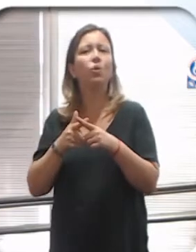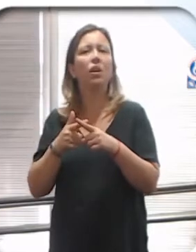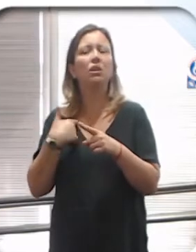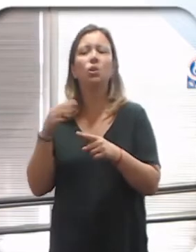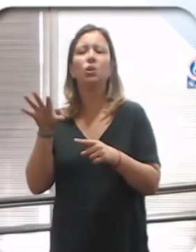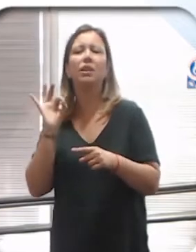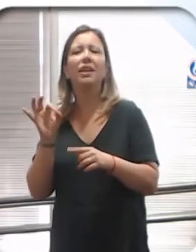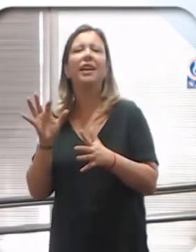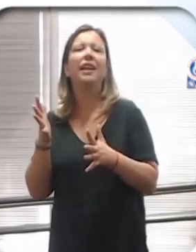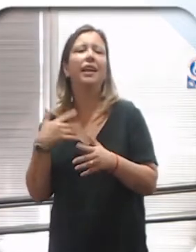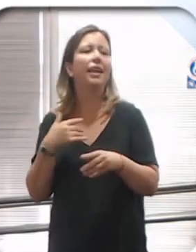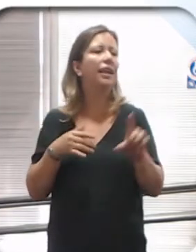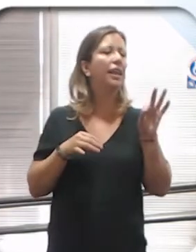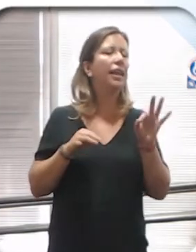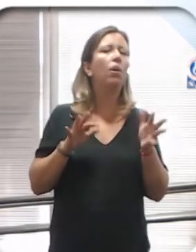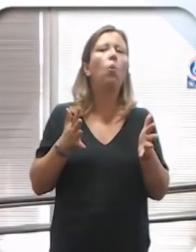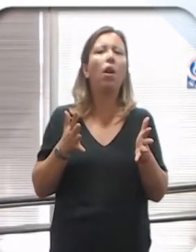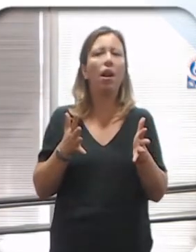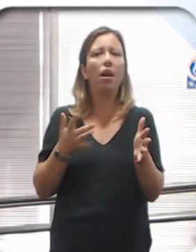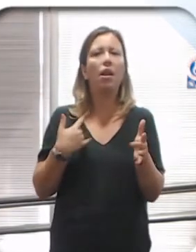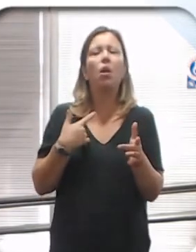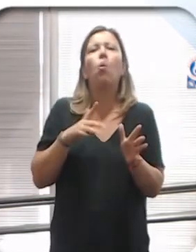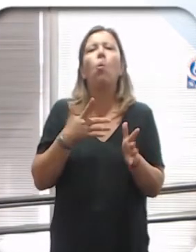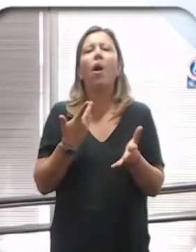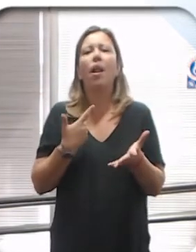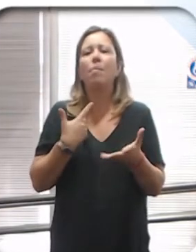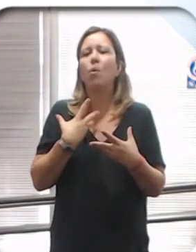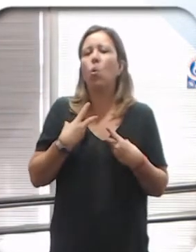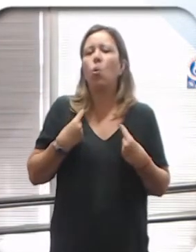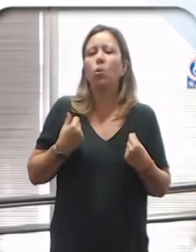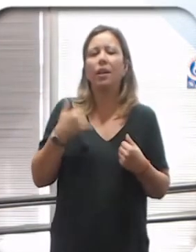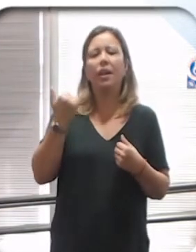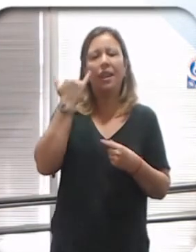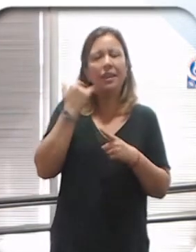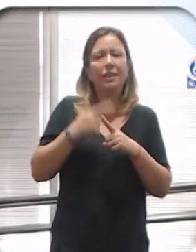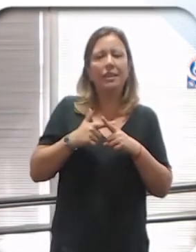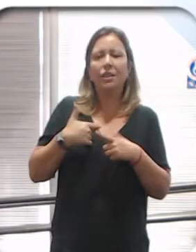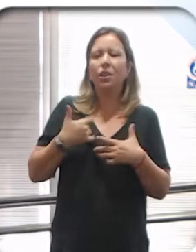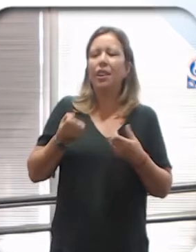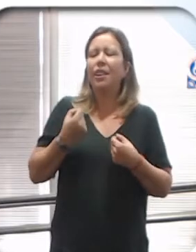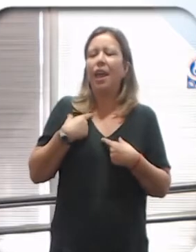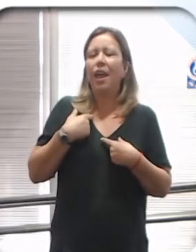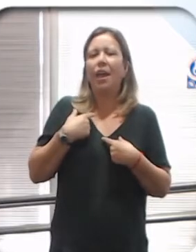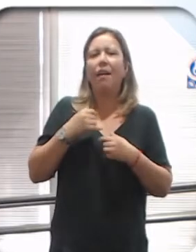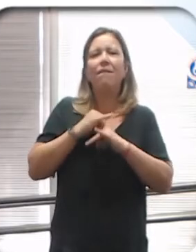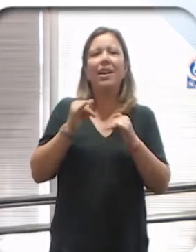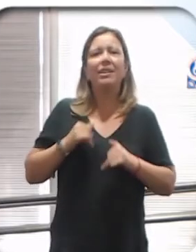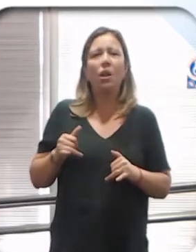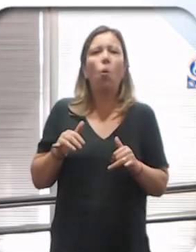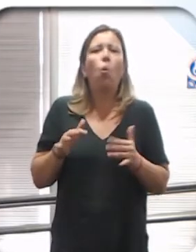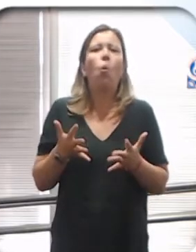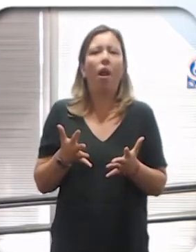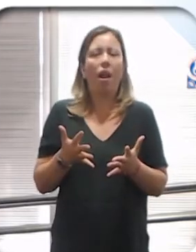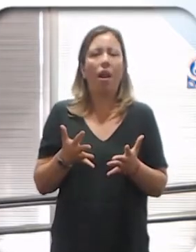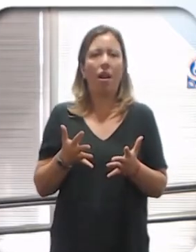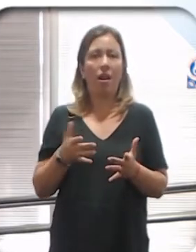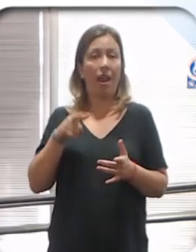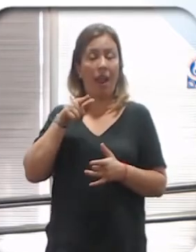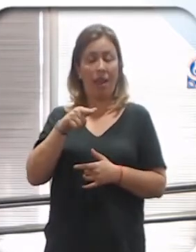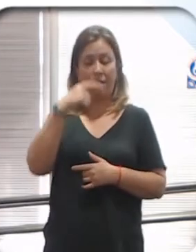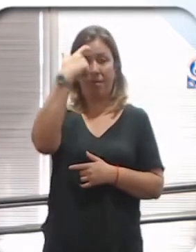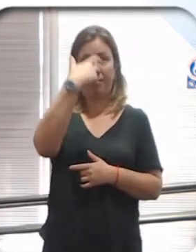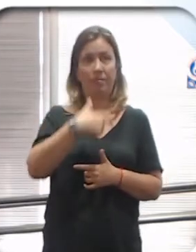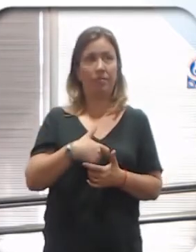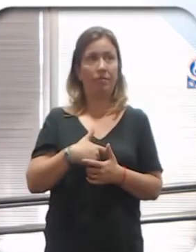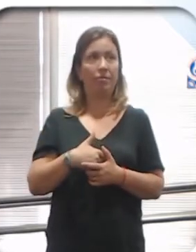¿Qué es lo que me gusta? ¿Cuál es el objeto del deseo erótico afectivo, se llama? Y ahí, en lo que nos va a definir